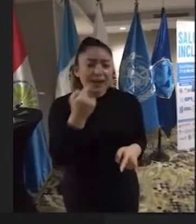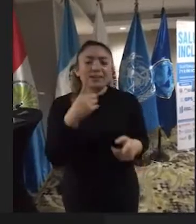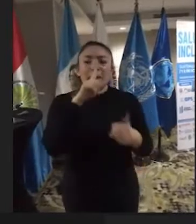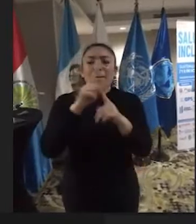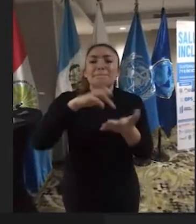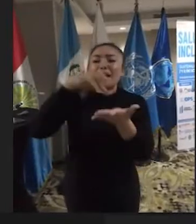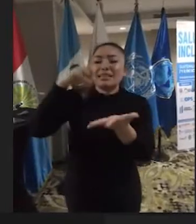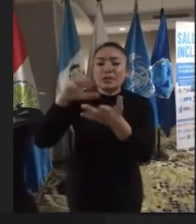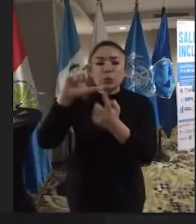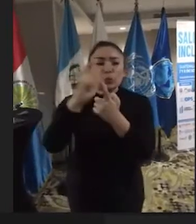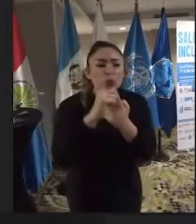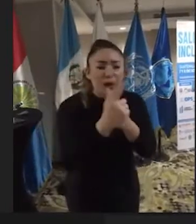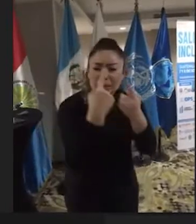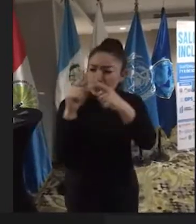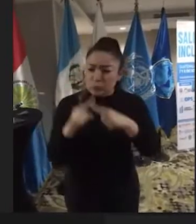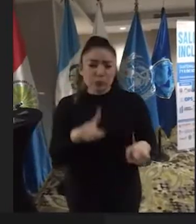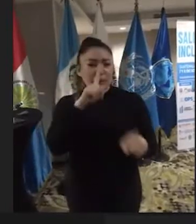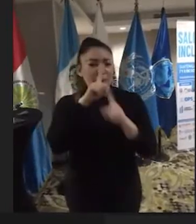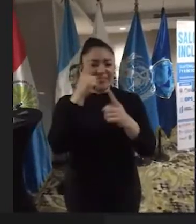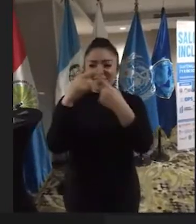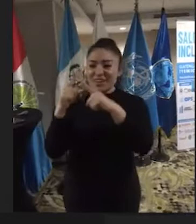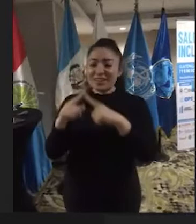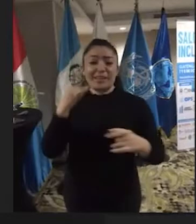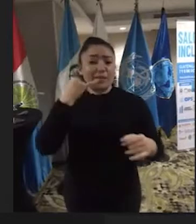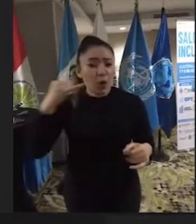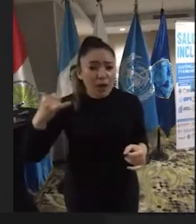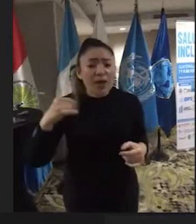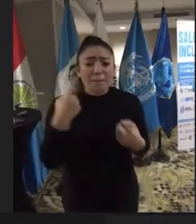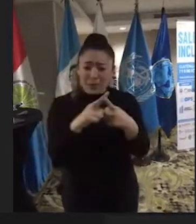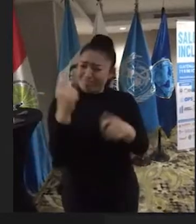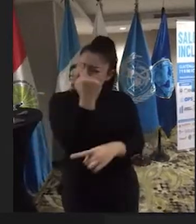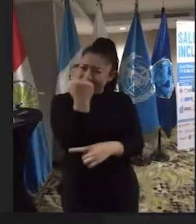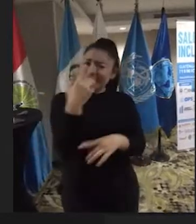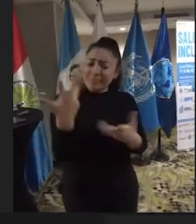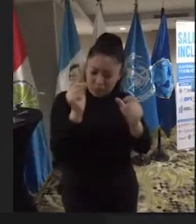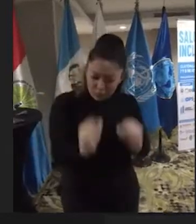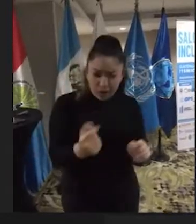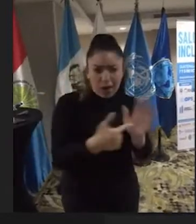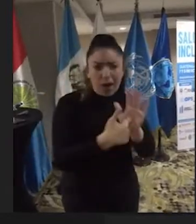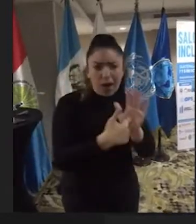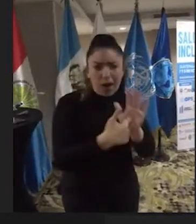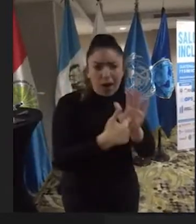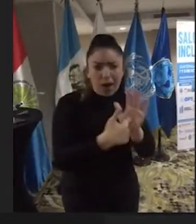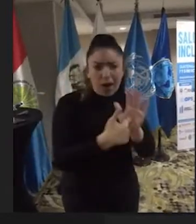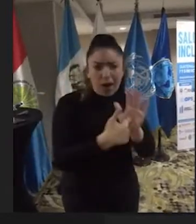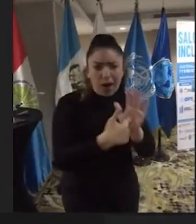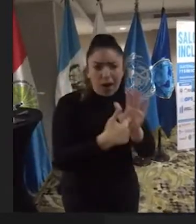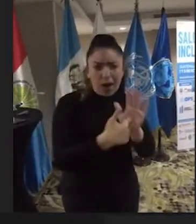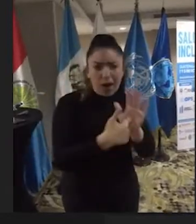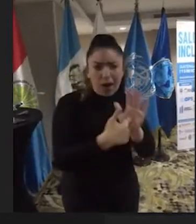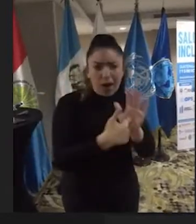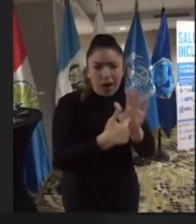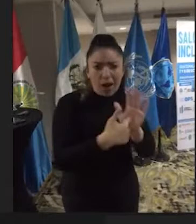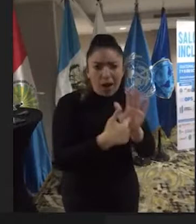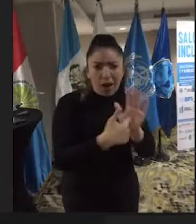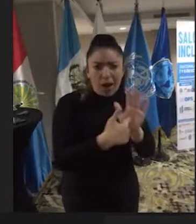hay distintos idiomas y lo muy importante es poder que nos tomen en cuenta para venir a estos encuentros y dar un